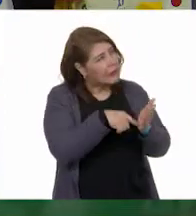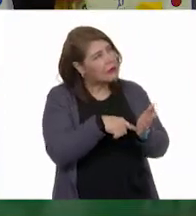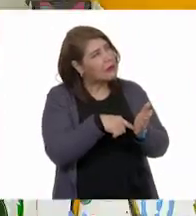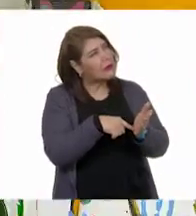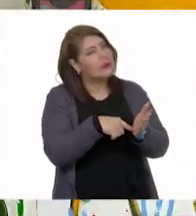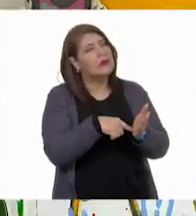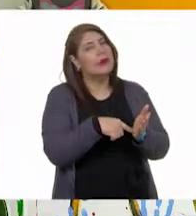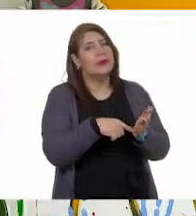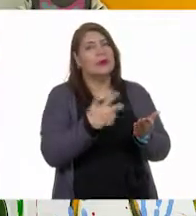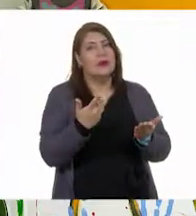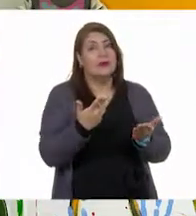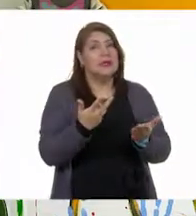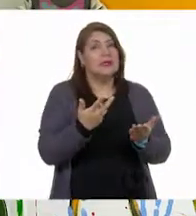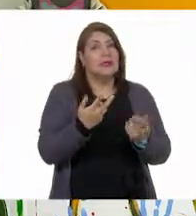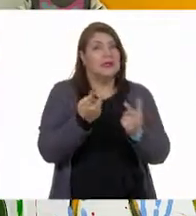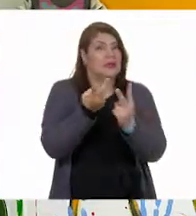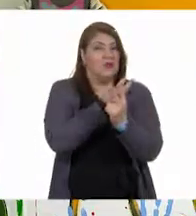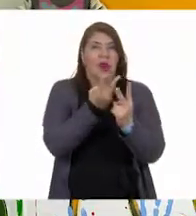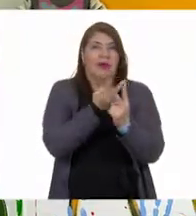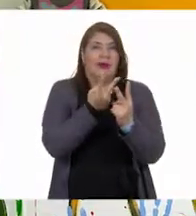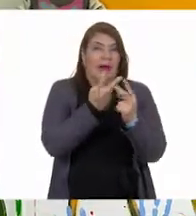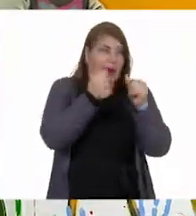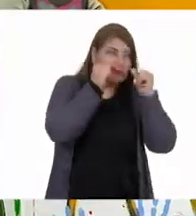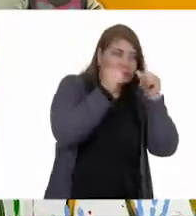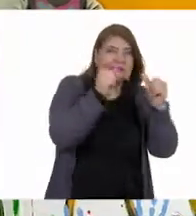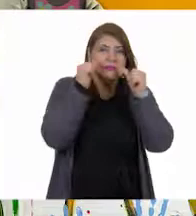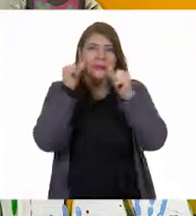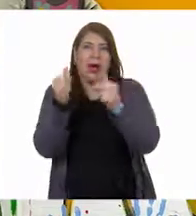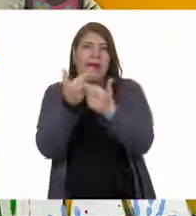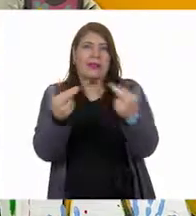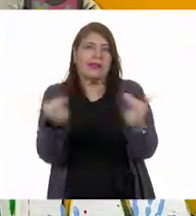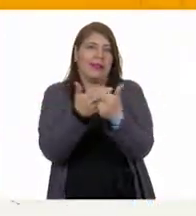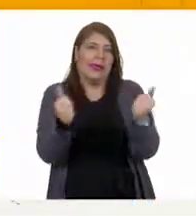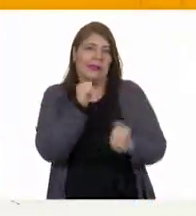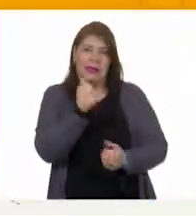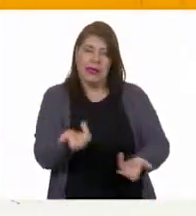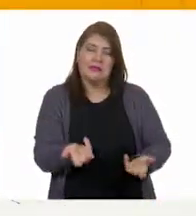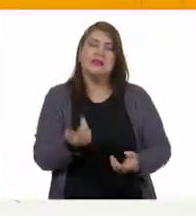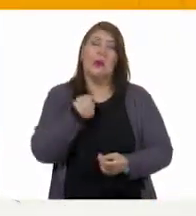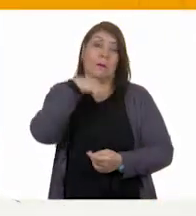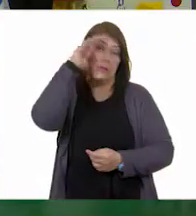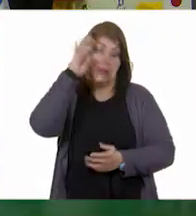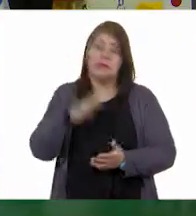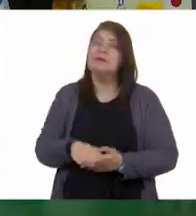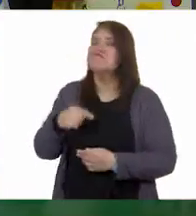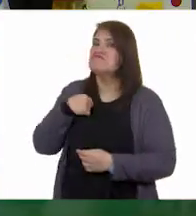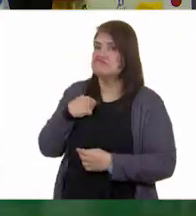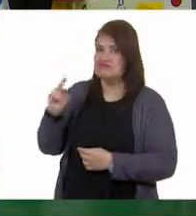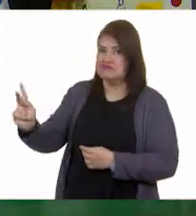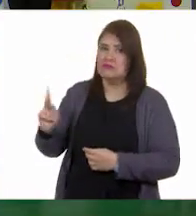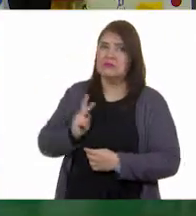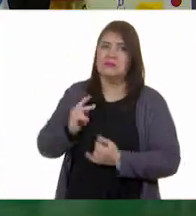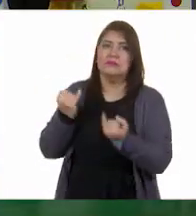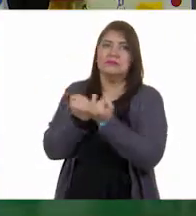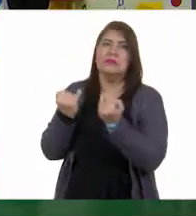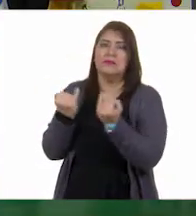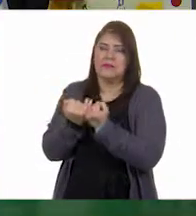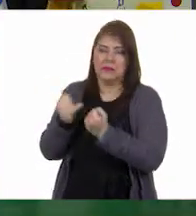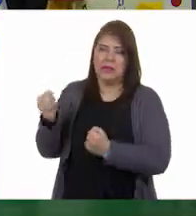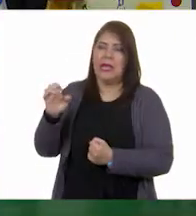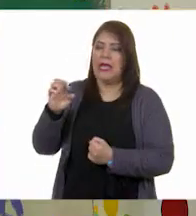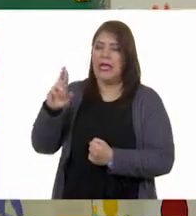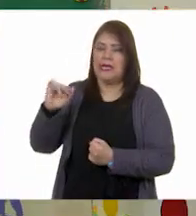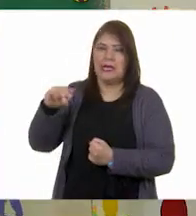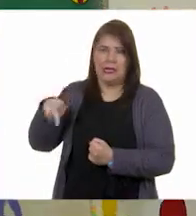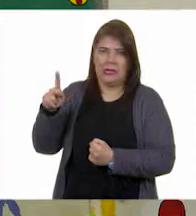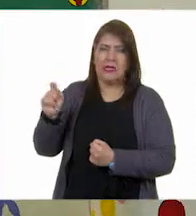que ninguna escuchó a la otra. Eso es lo que yo estoy pensando. Yo pienso igual que Erick. También creo que